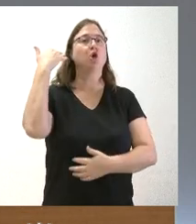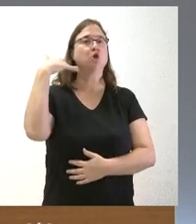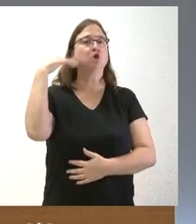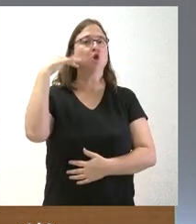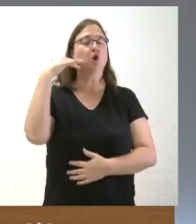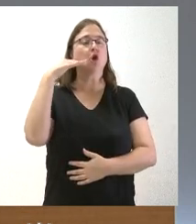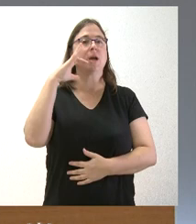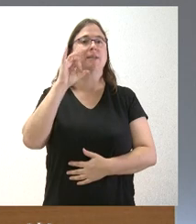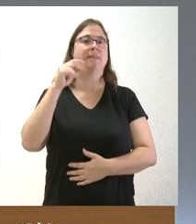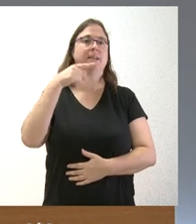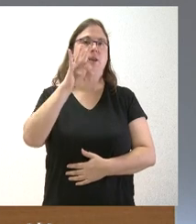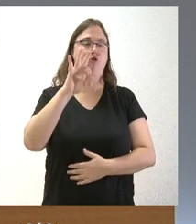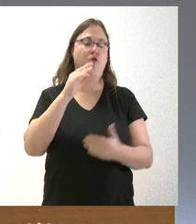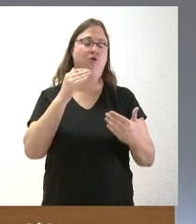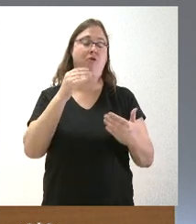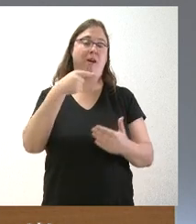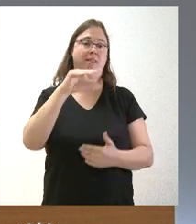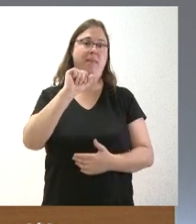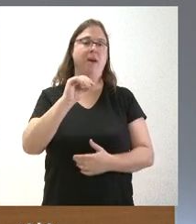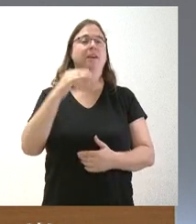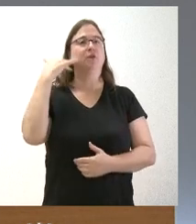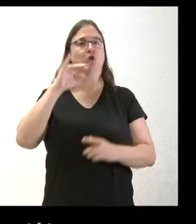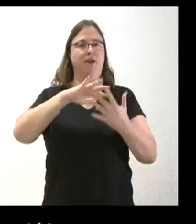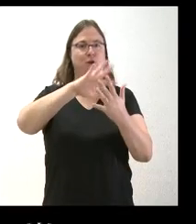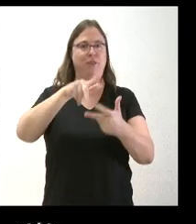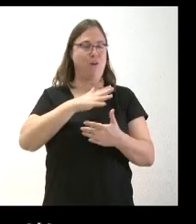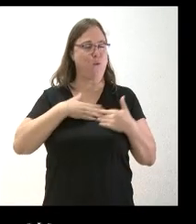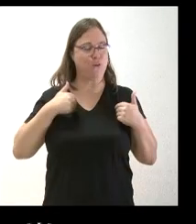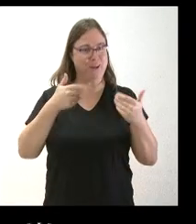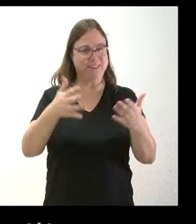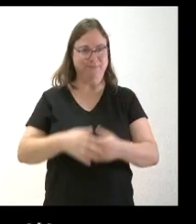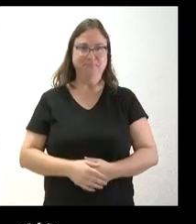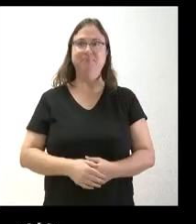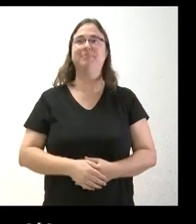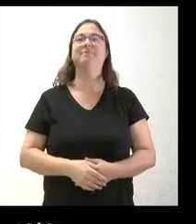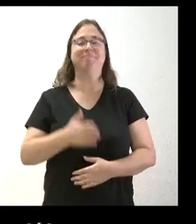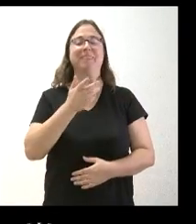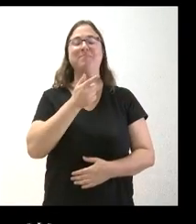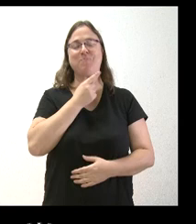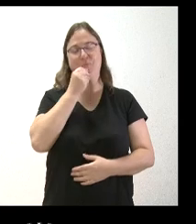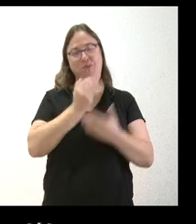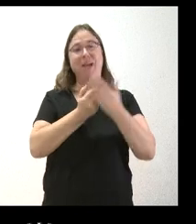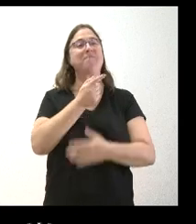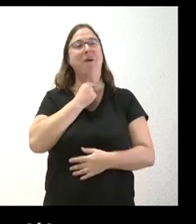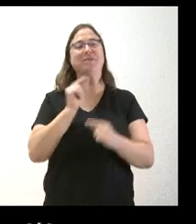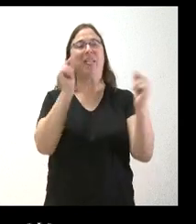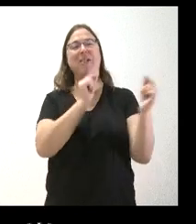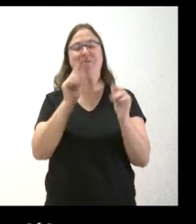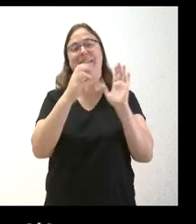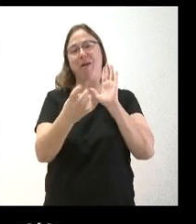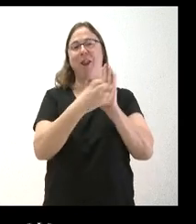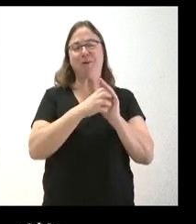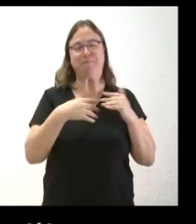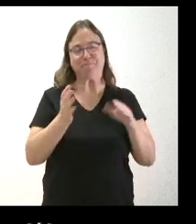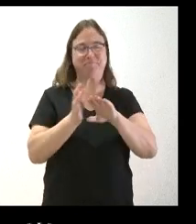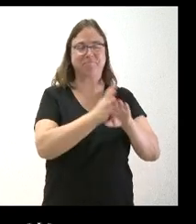Sergio García, de Soria Noticias. Cuando quieras, Sergio. Muy buenas, me ha gustado el debate sobre el logo. Quería preguntarle